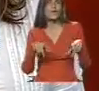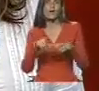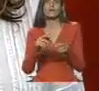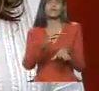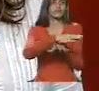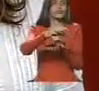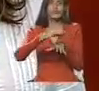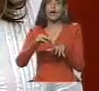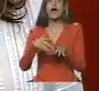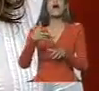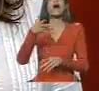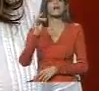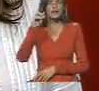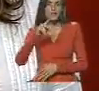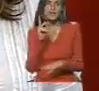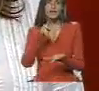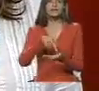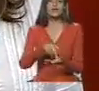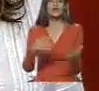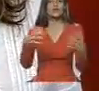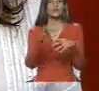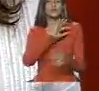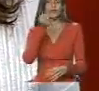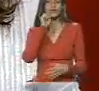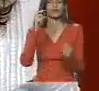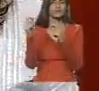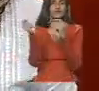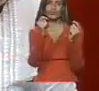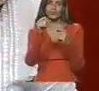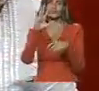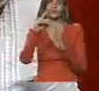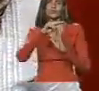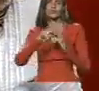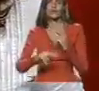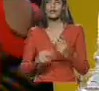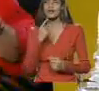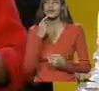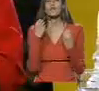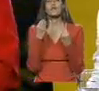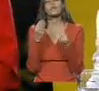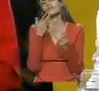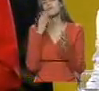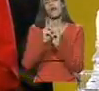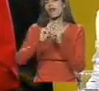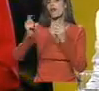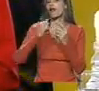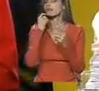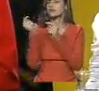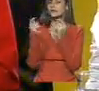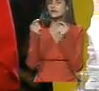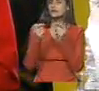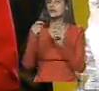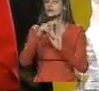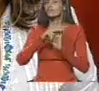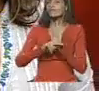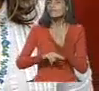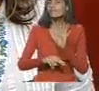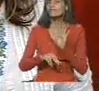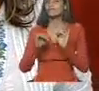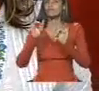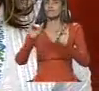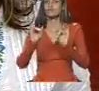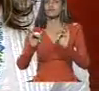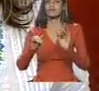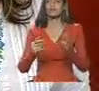dispersas, pero allí estuvo la presencia del partido y la discusión de las cinco líneas. ¿Cuál es el punto más lejos del Delta que se discutió las cinco líneas? Bueno, allí en